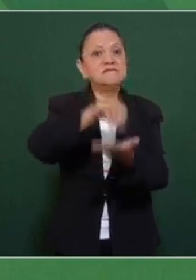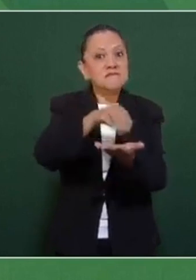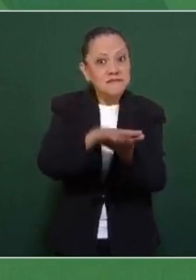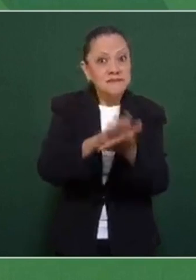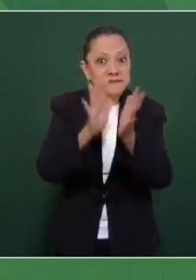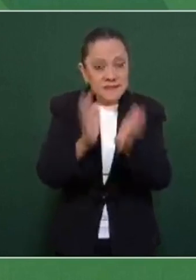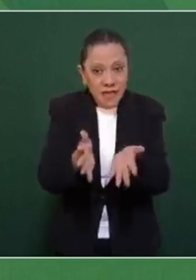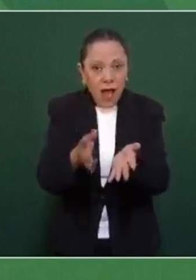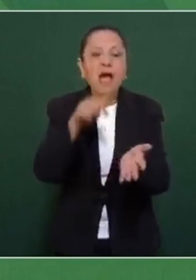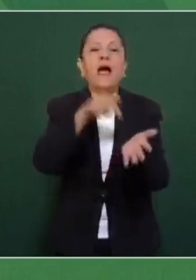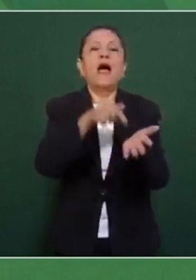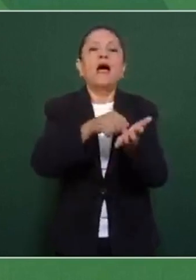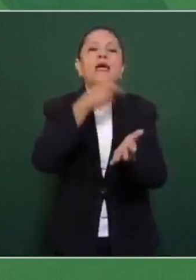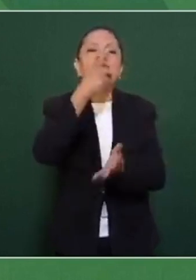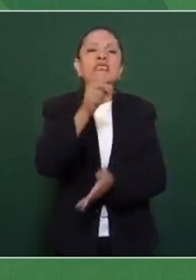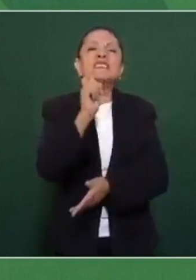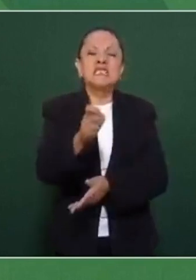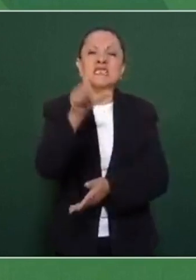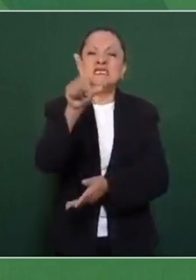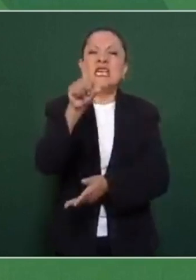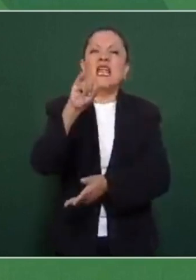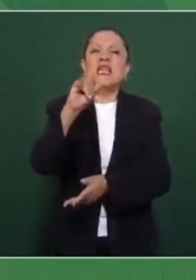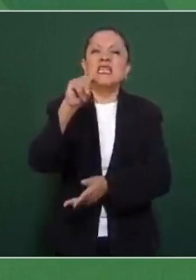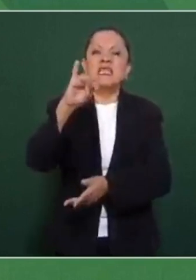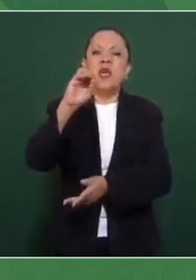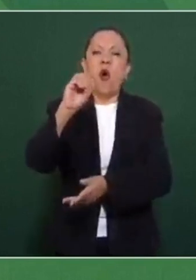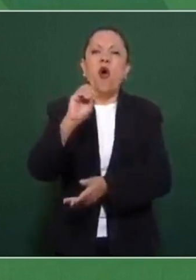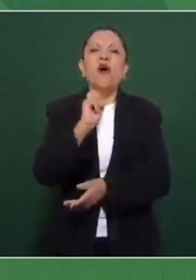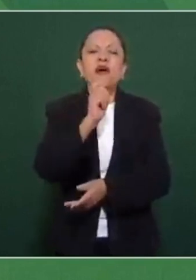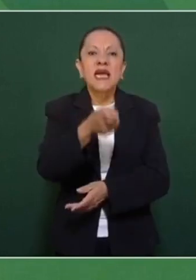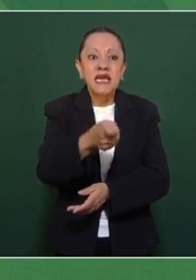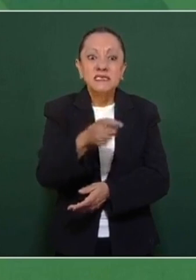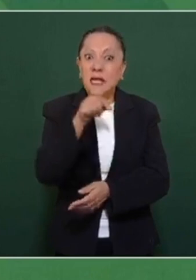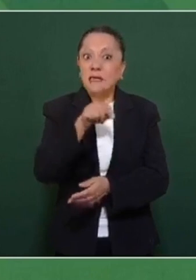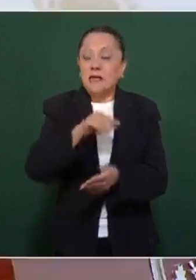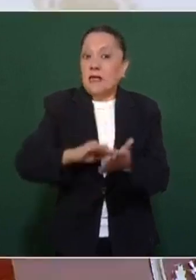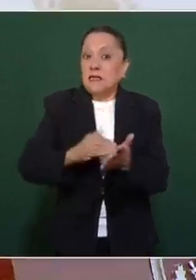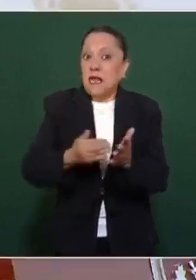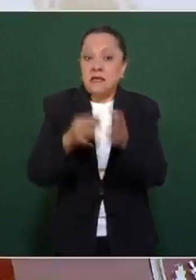que el litio es un mineral estratégico